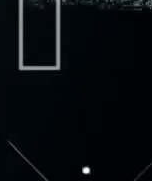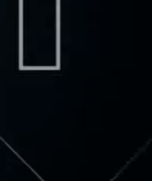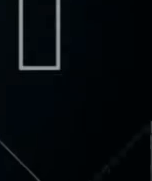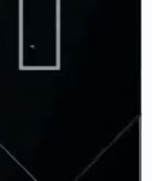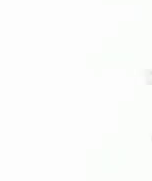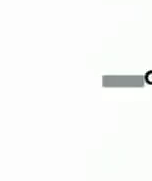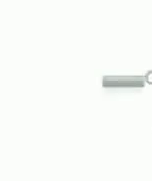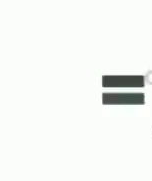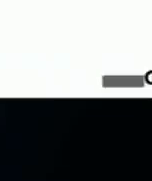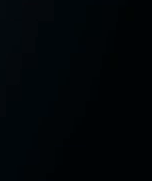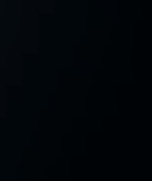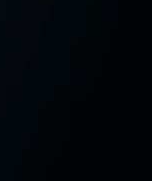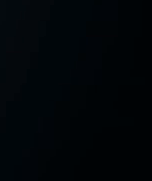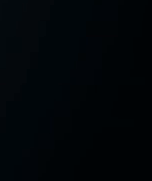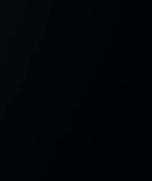viene